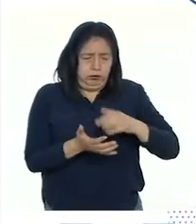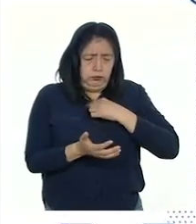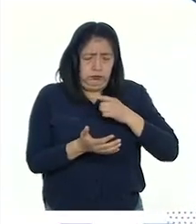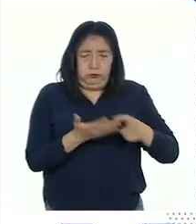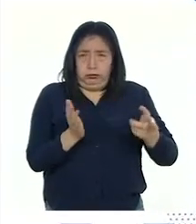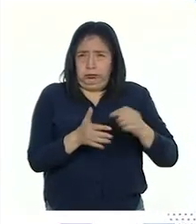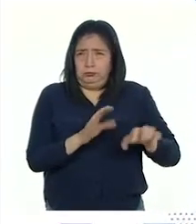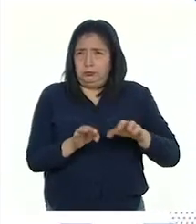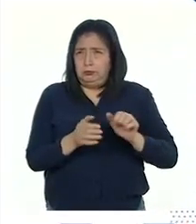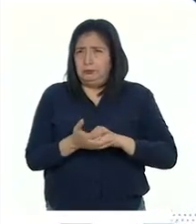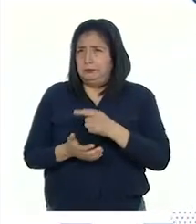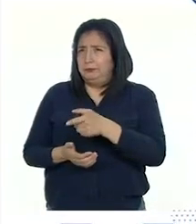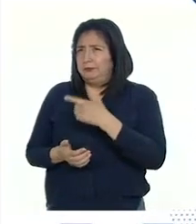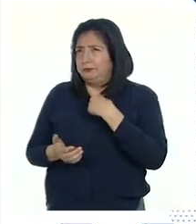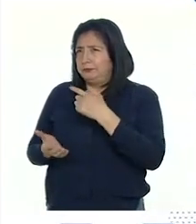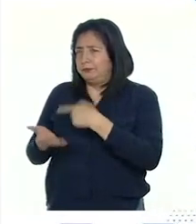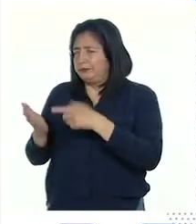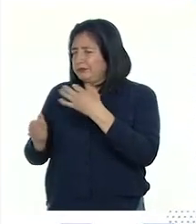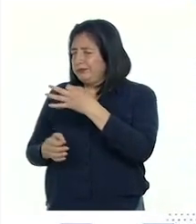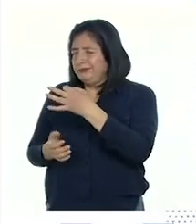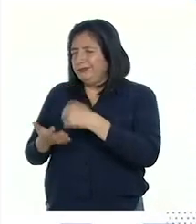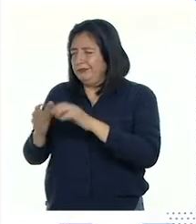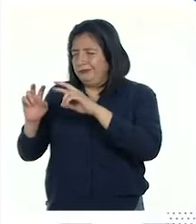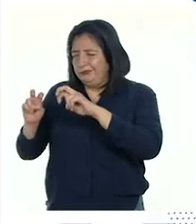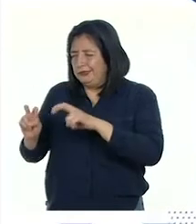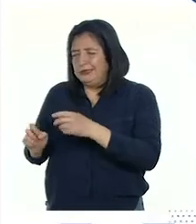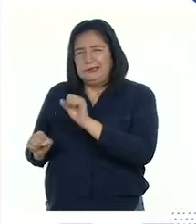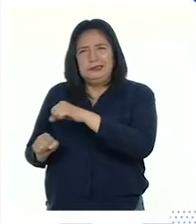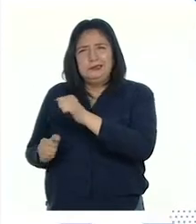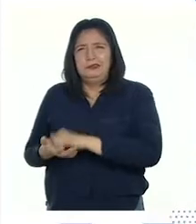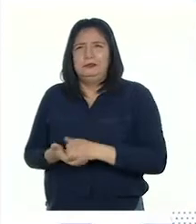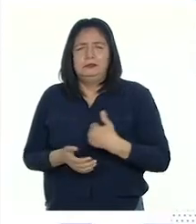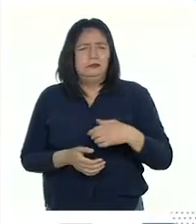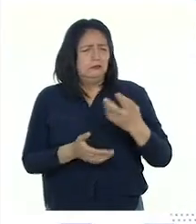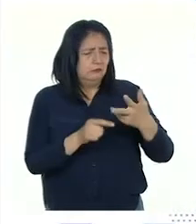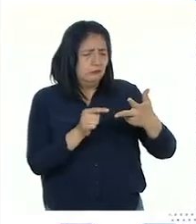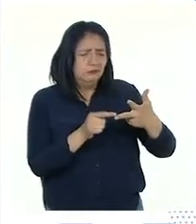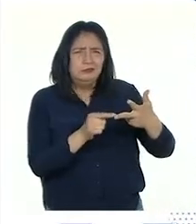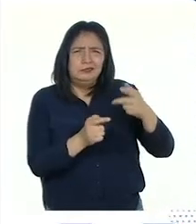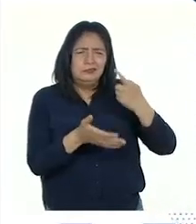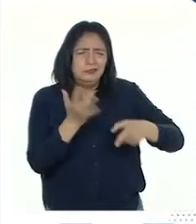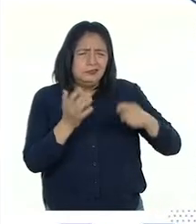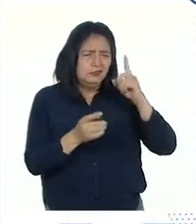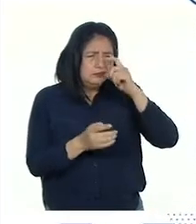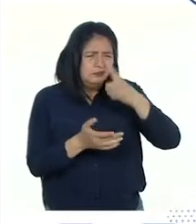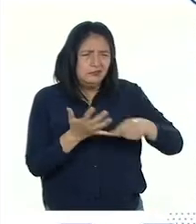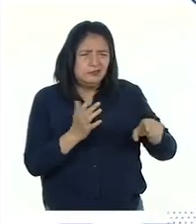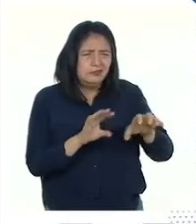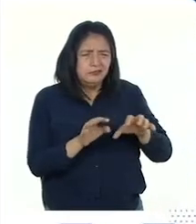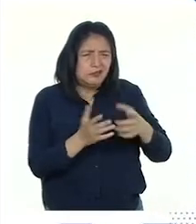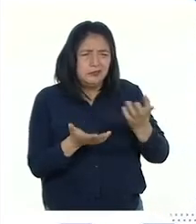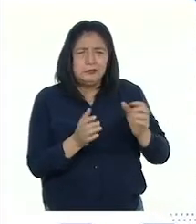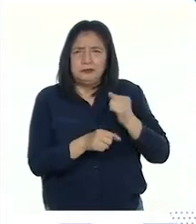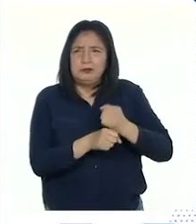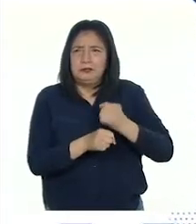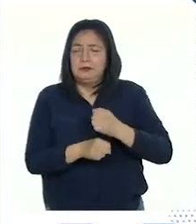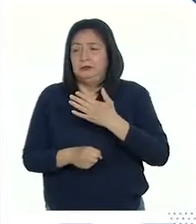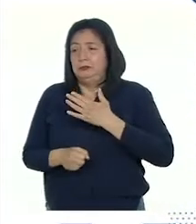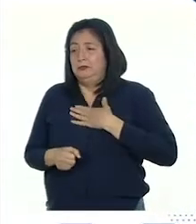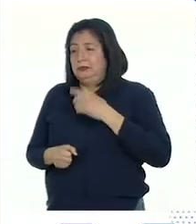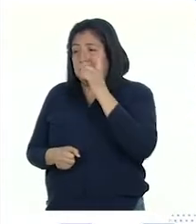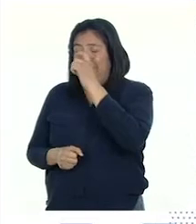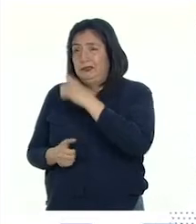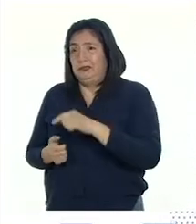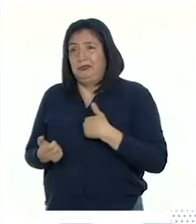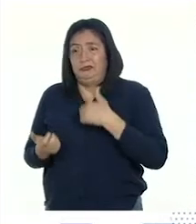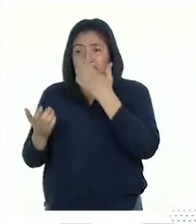trabajo? Lo que más me gusta siempre es investigar. ¿Qué dificultades he tenido al realizarlo? Mi dificultad